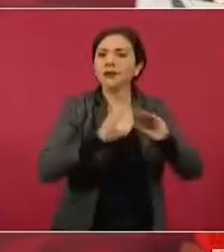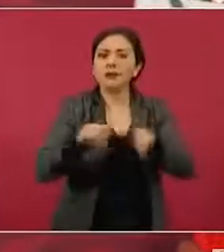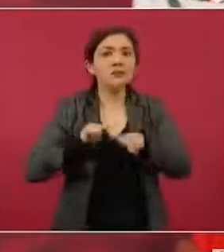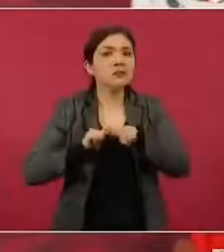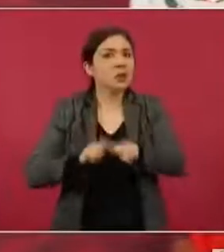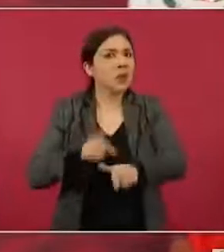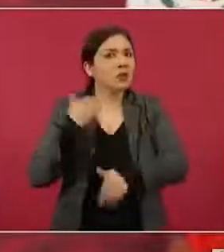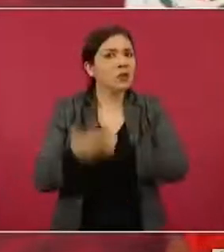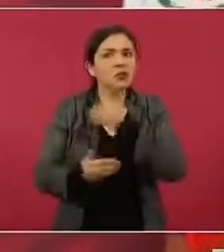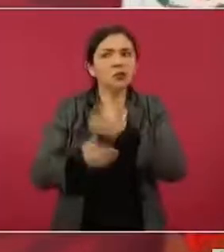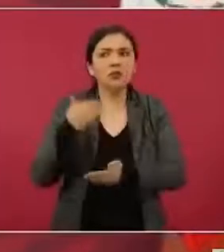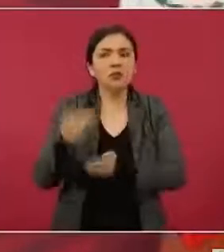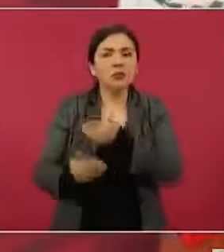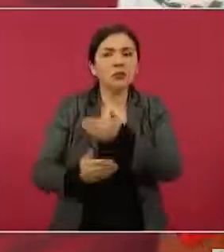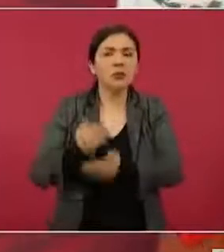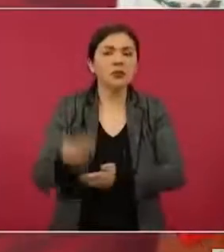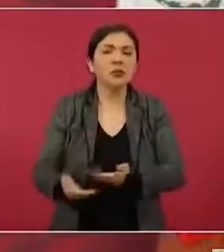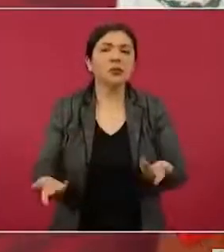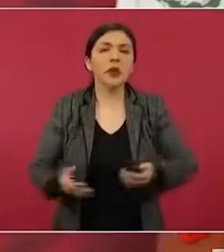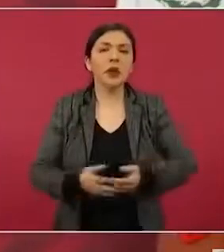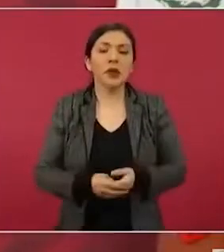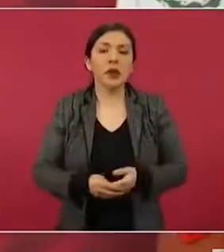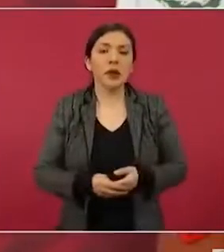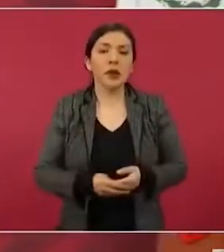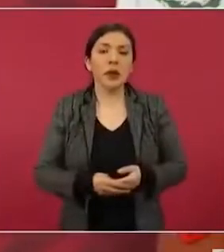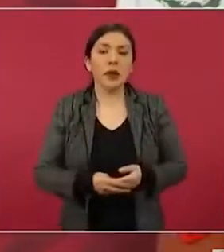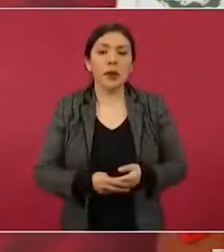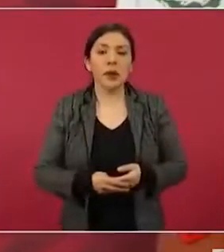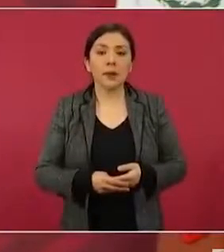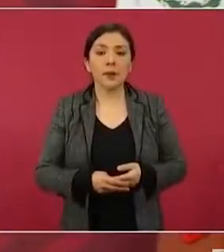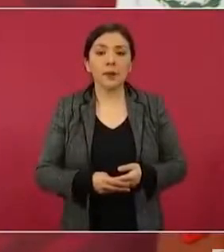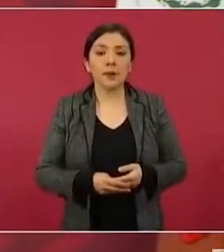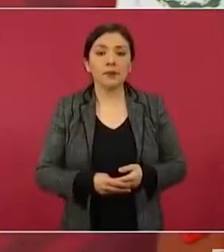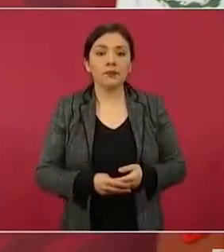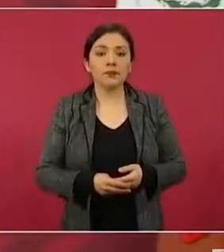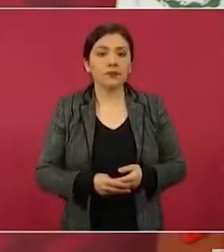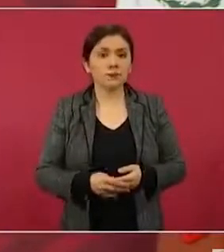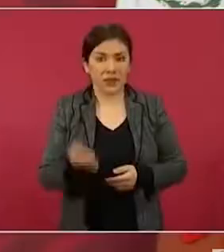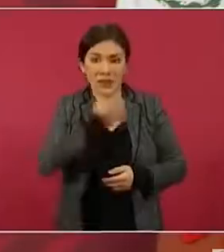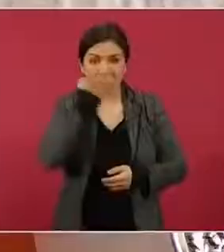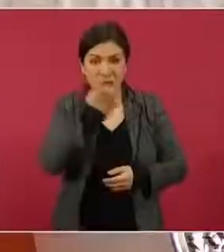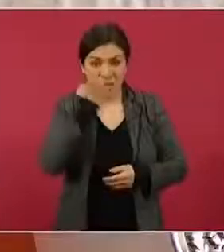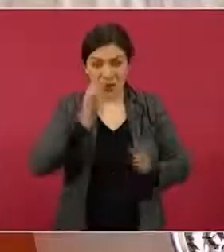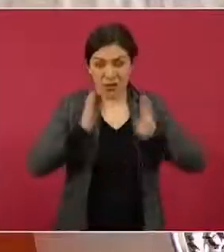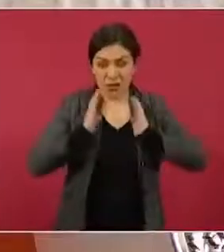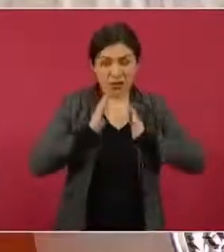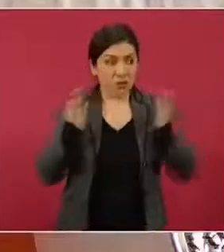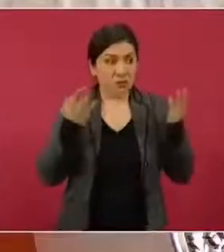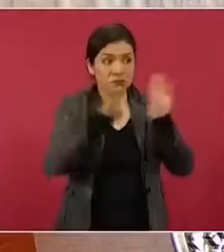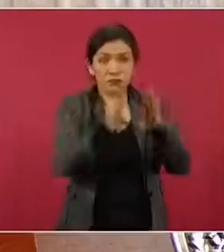no se cerraron los planteles,